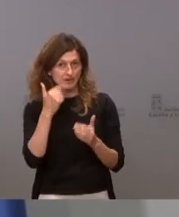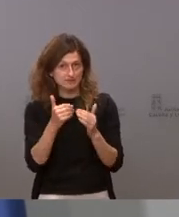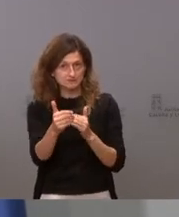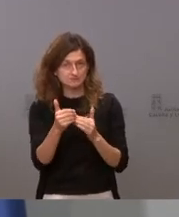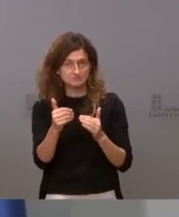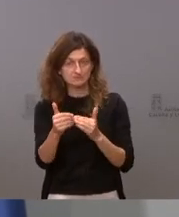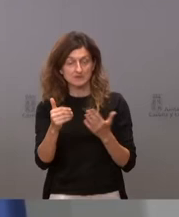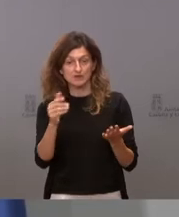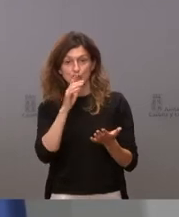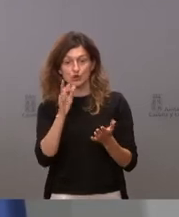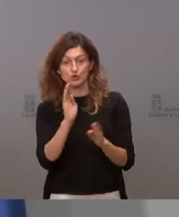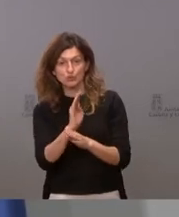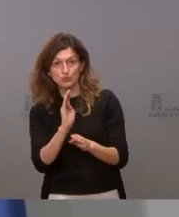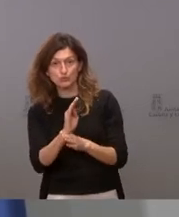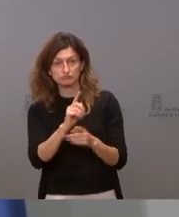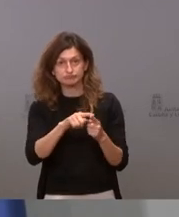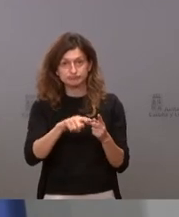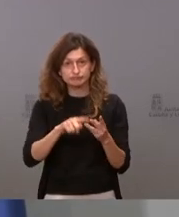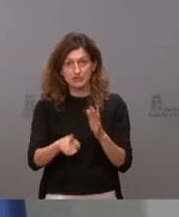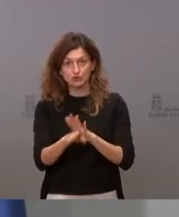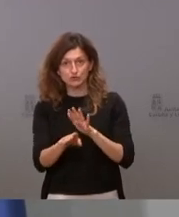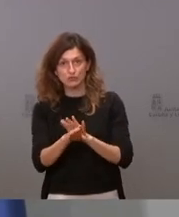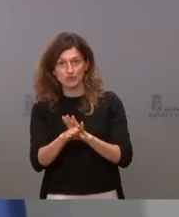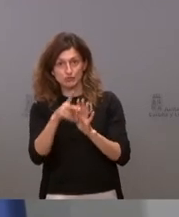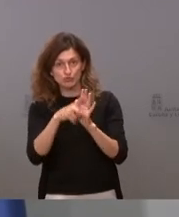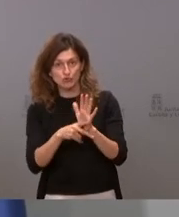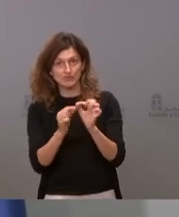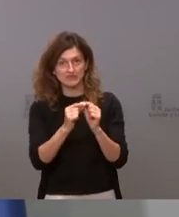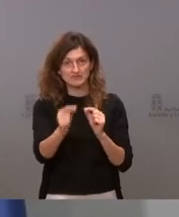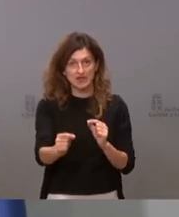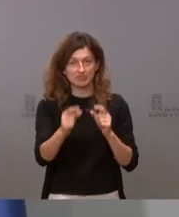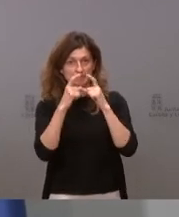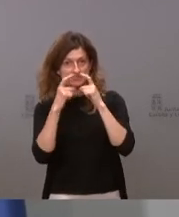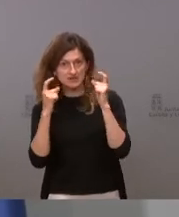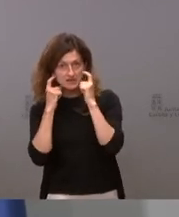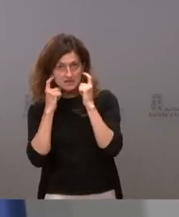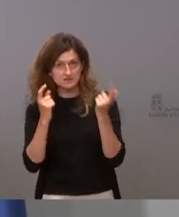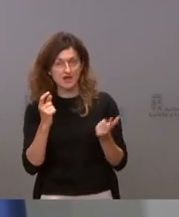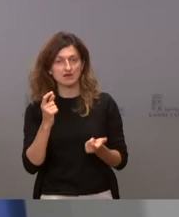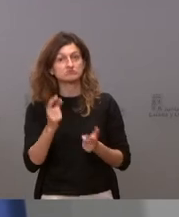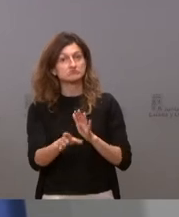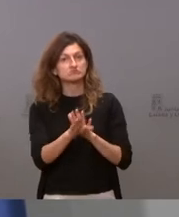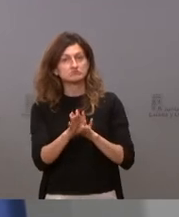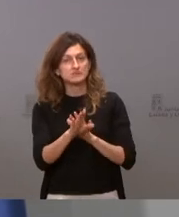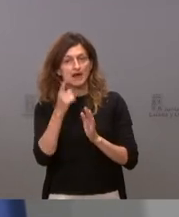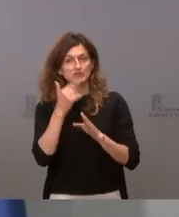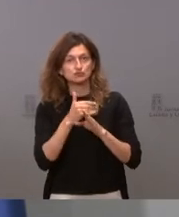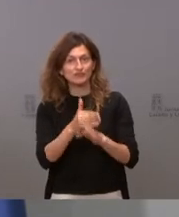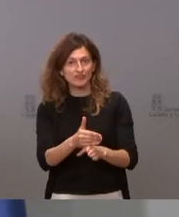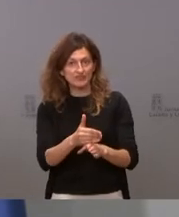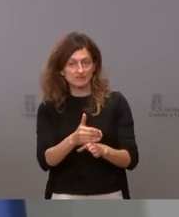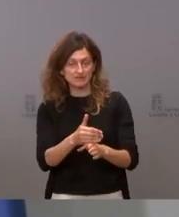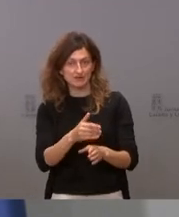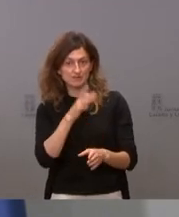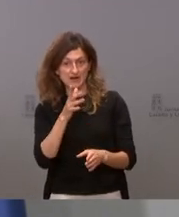que, con las precauciones habituales, se mantienen las precauciones habituales de distancia, de mascarilla, sea suficiente y no tengamos que tomar